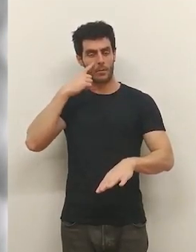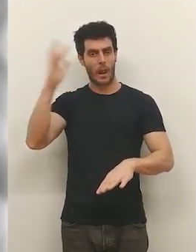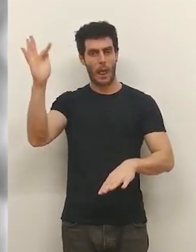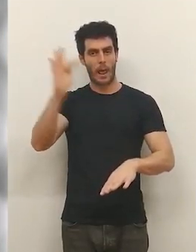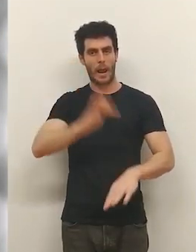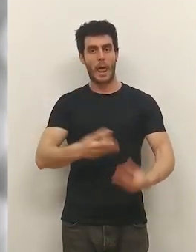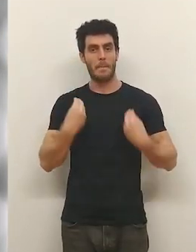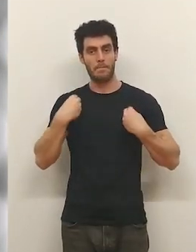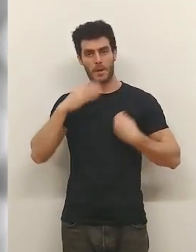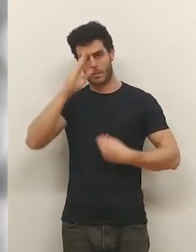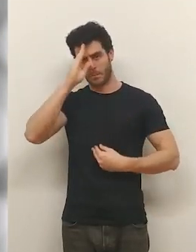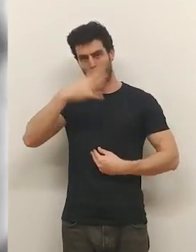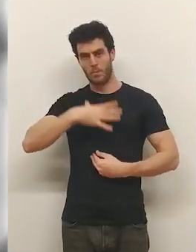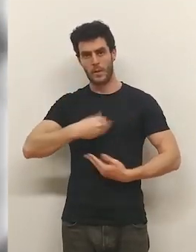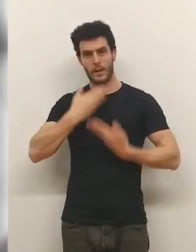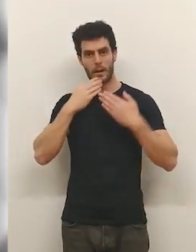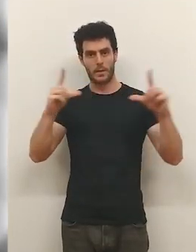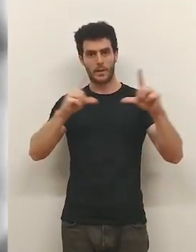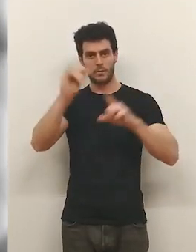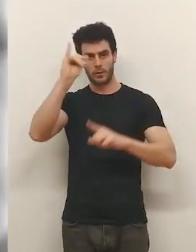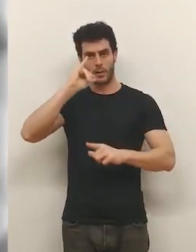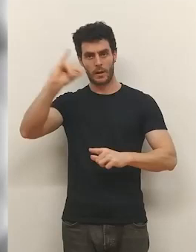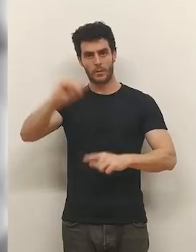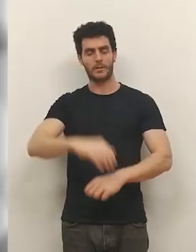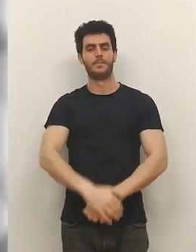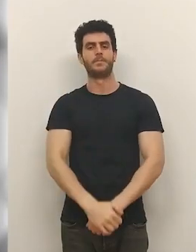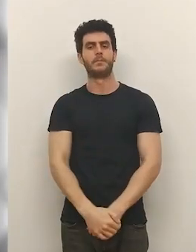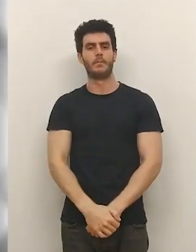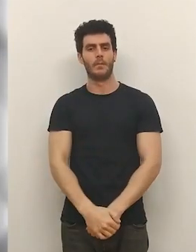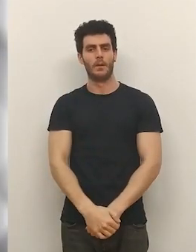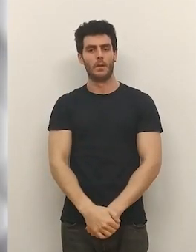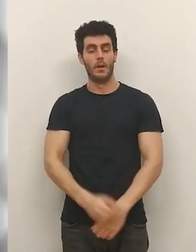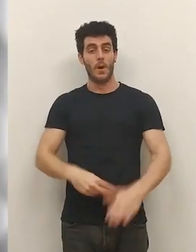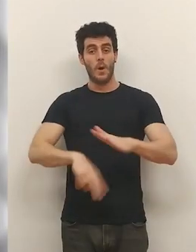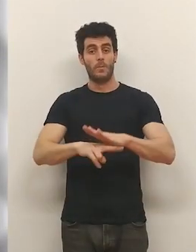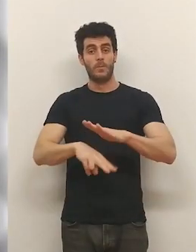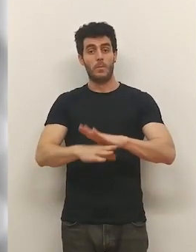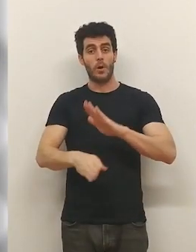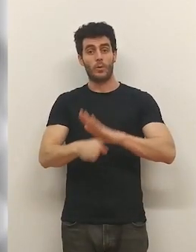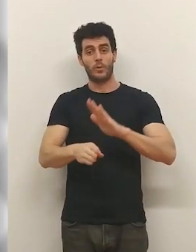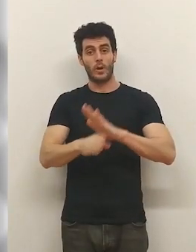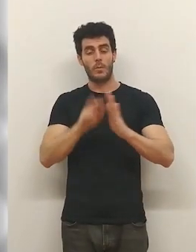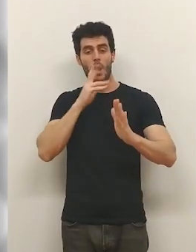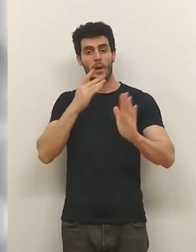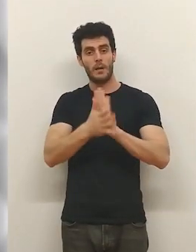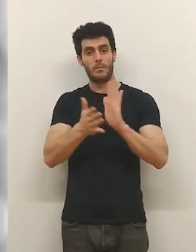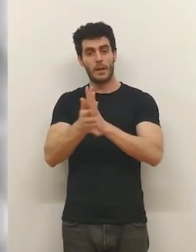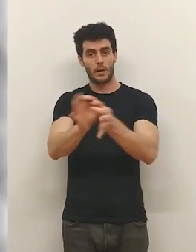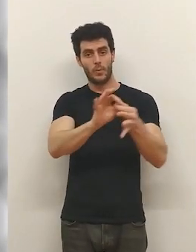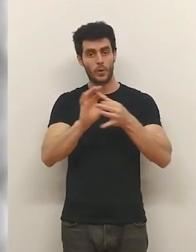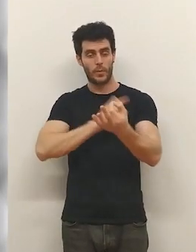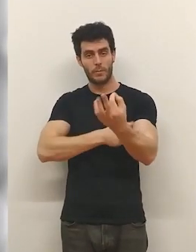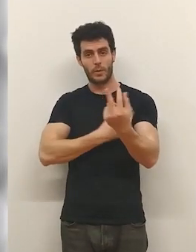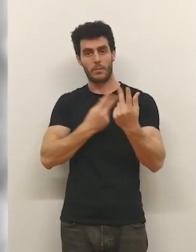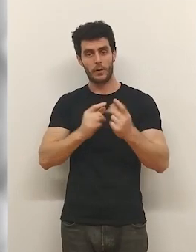podrán seguir en directo a través de TVR. No dejamos el fútbol y en este caso les hablamos de la Unión Deportiva